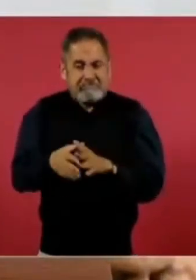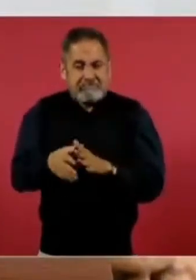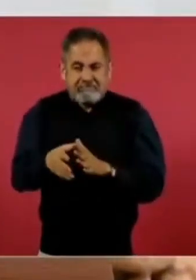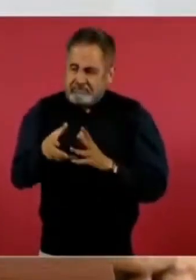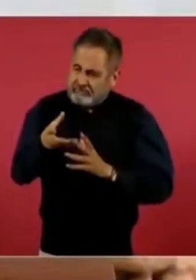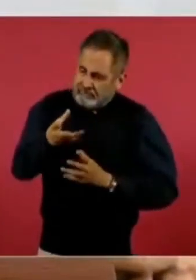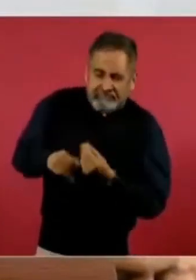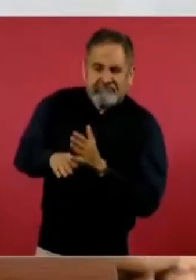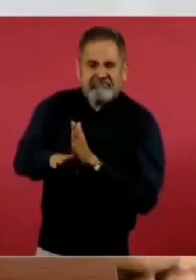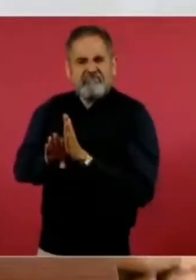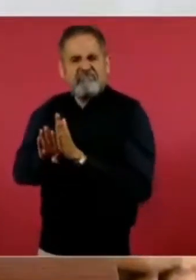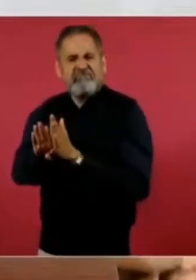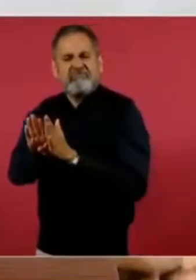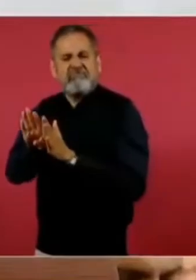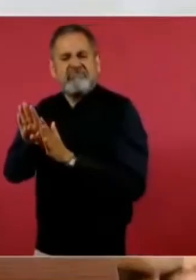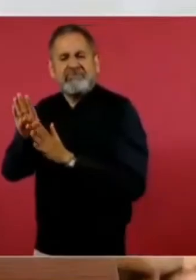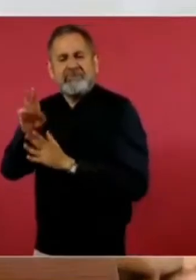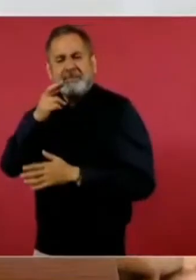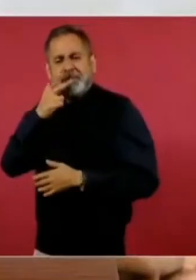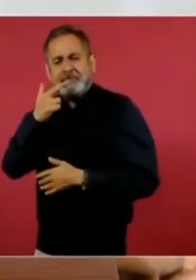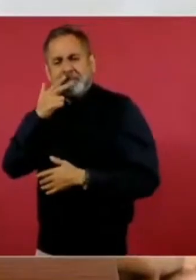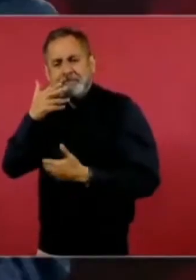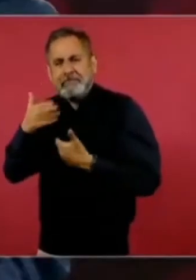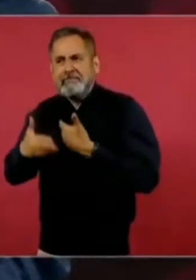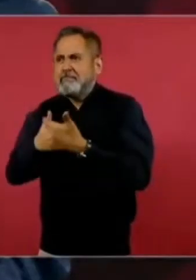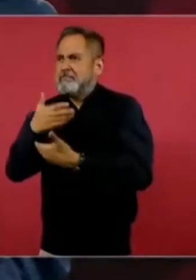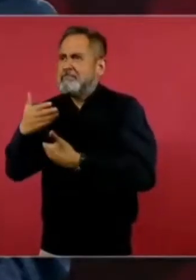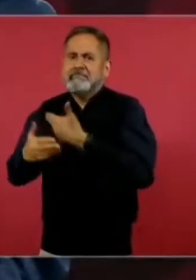progresiva en todos los órdenes,